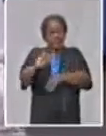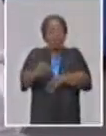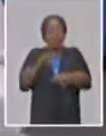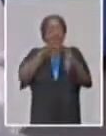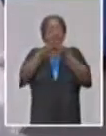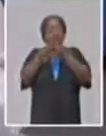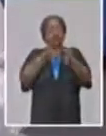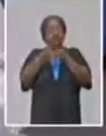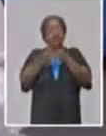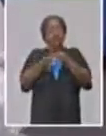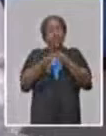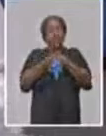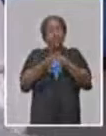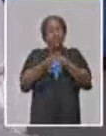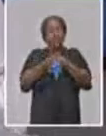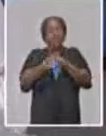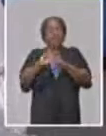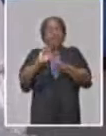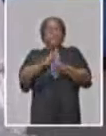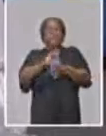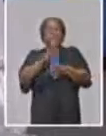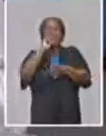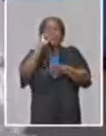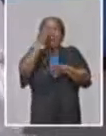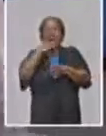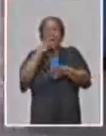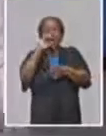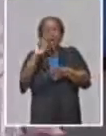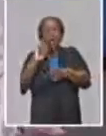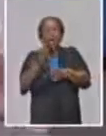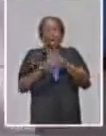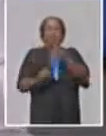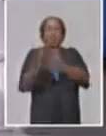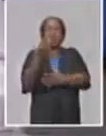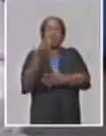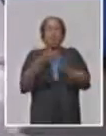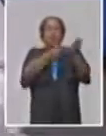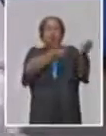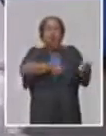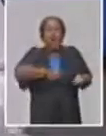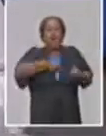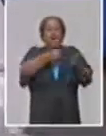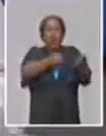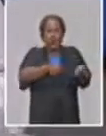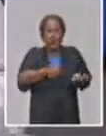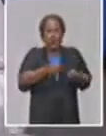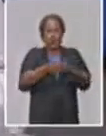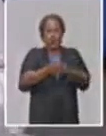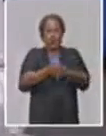en el funcionamiento del Banco de Fomento Agrícola. Una cuestión que planteamos en la estrategia.